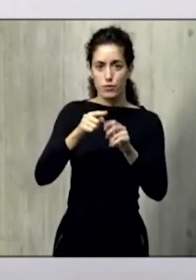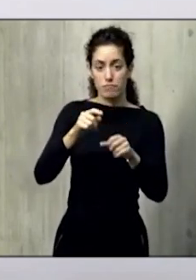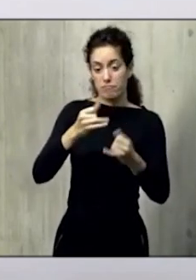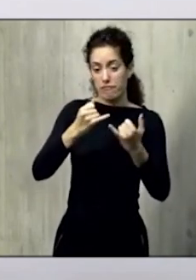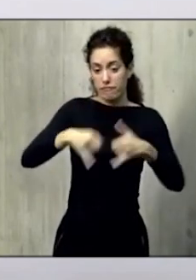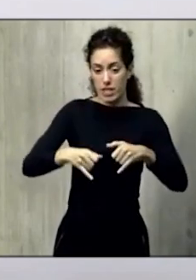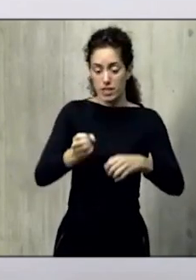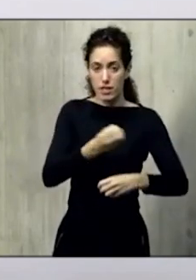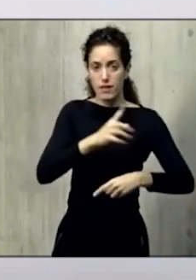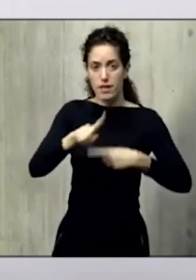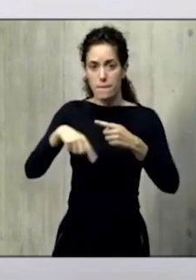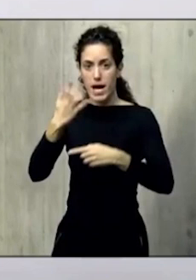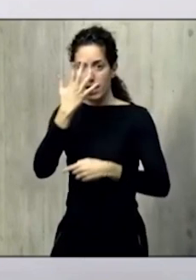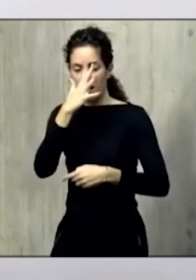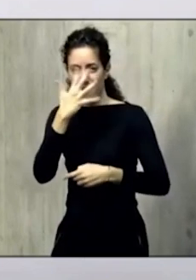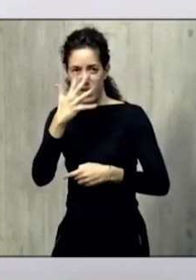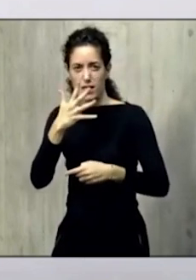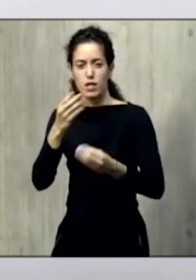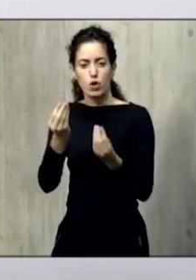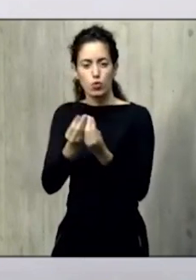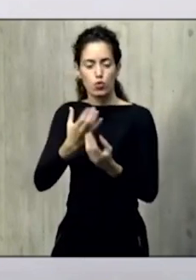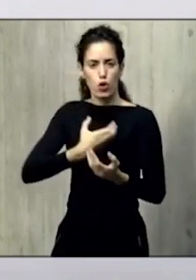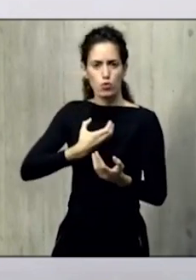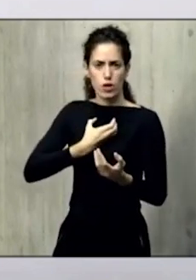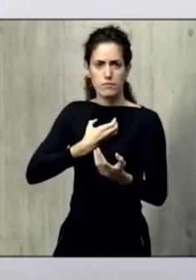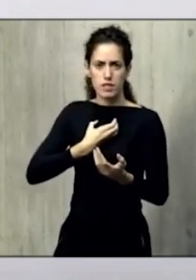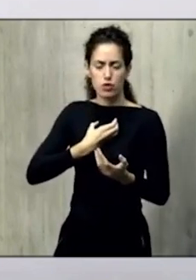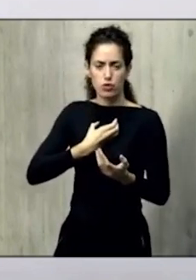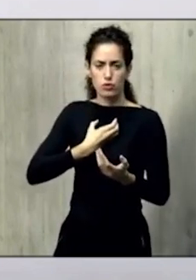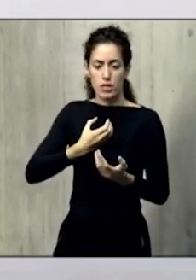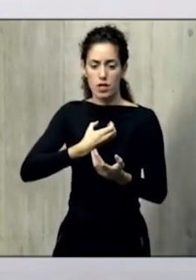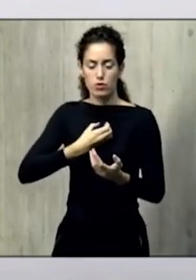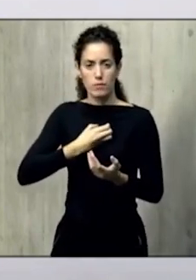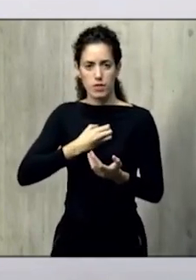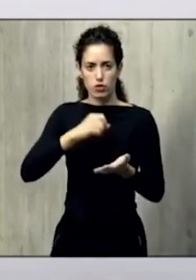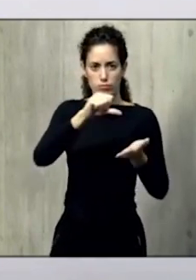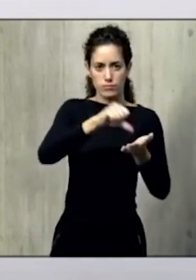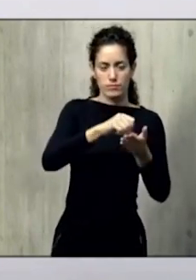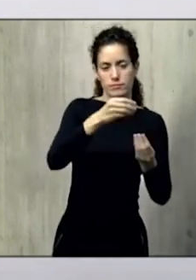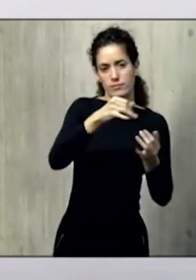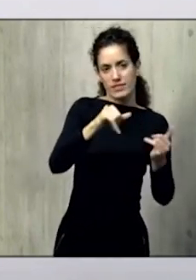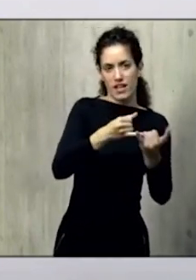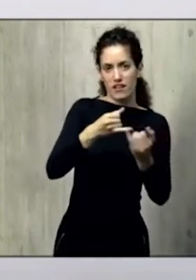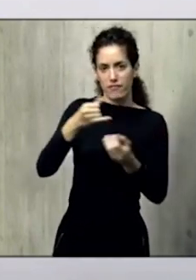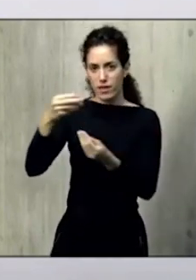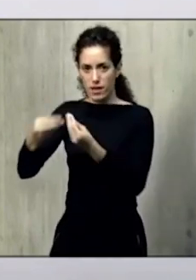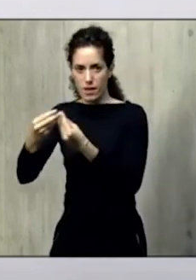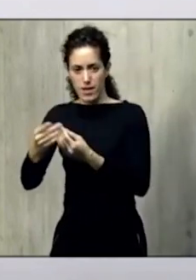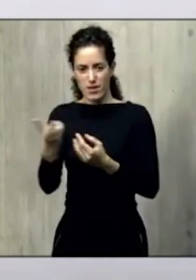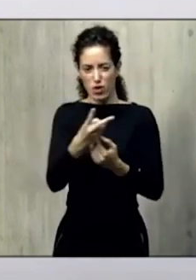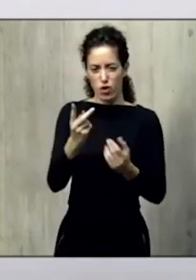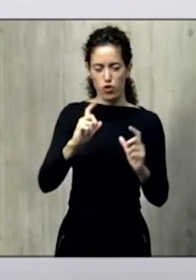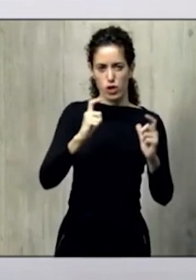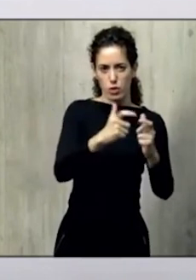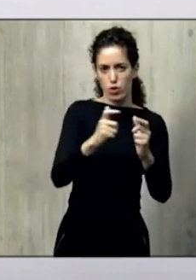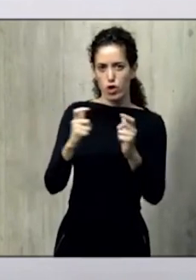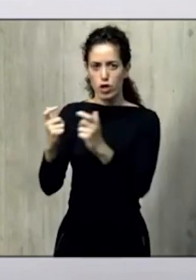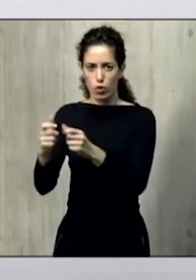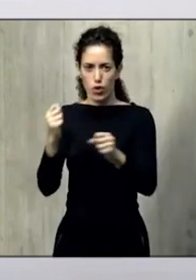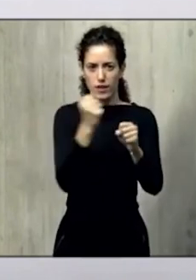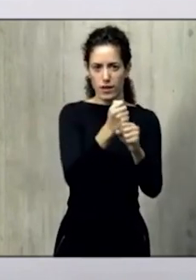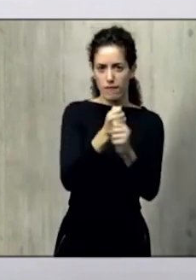y de carnavales con los dos ayuntamientos capitalinos. Se llevan manteniendo reuniones de trabajo